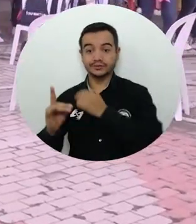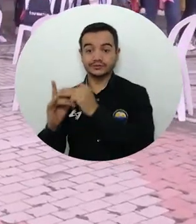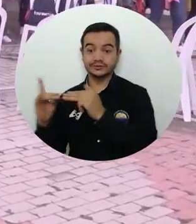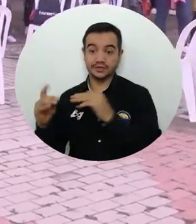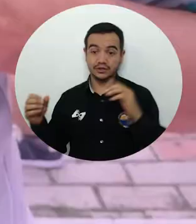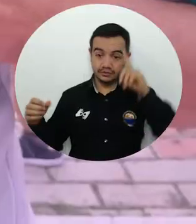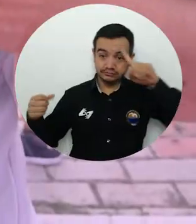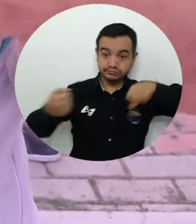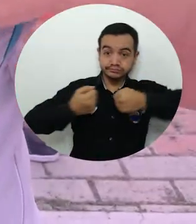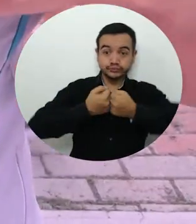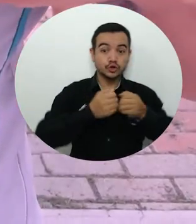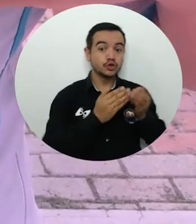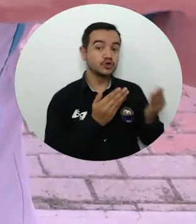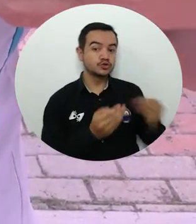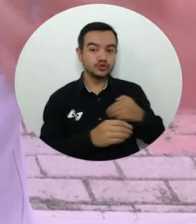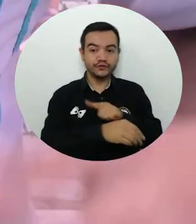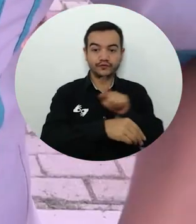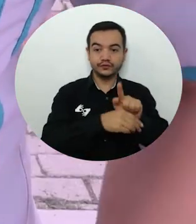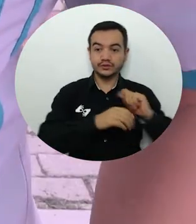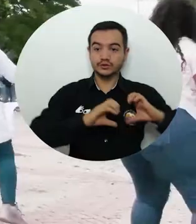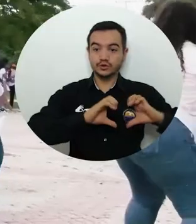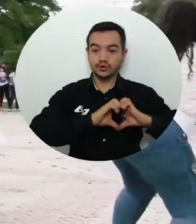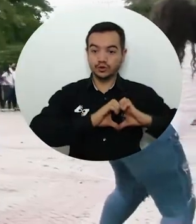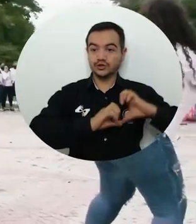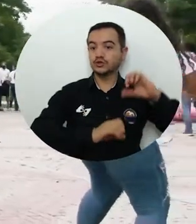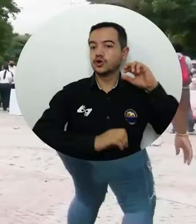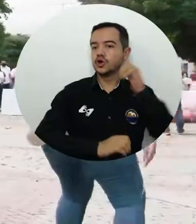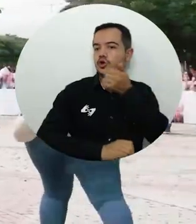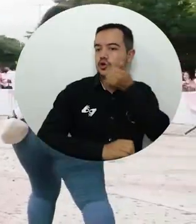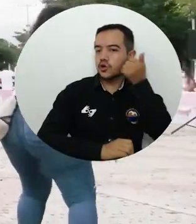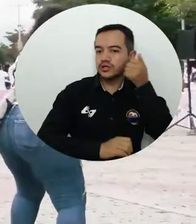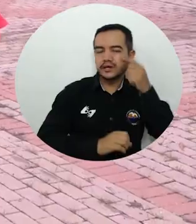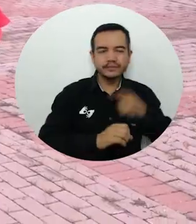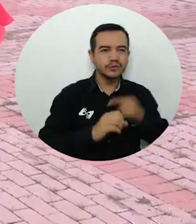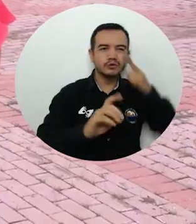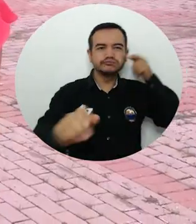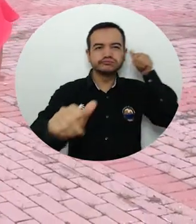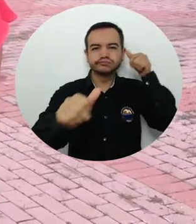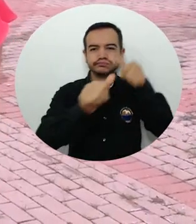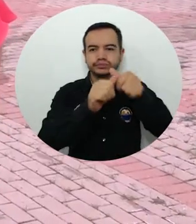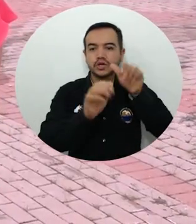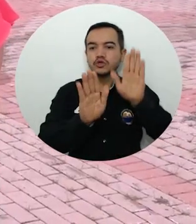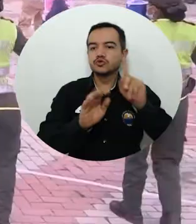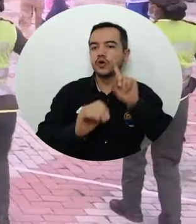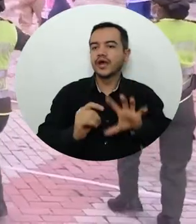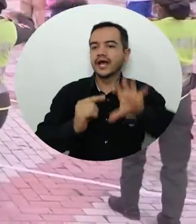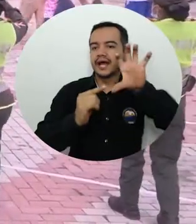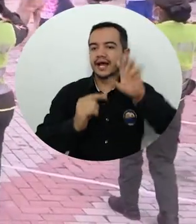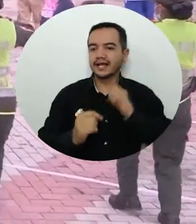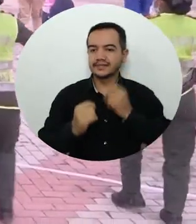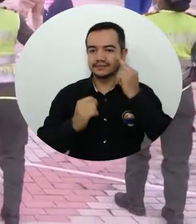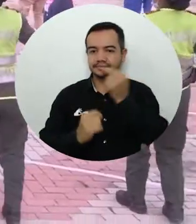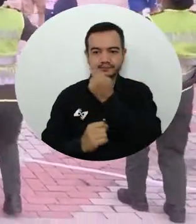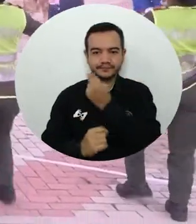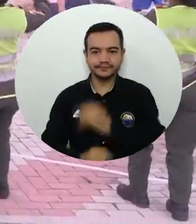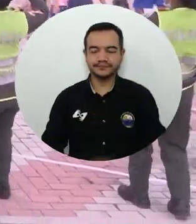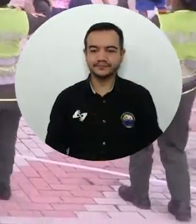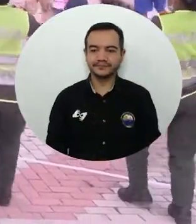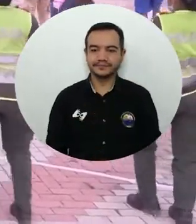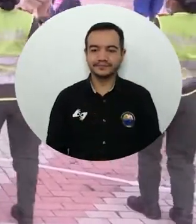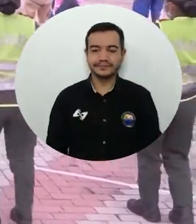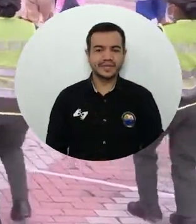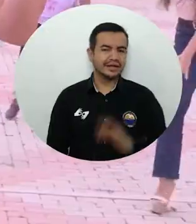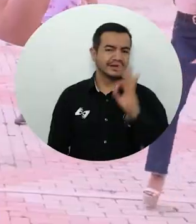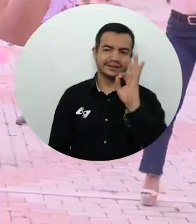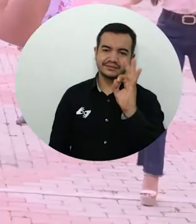Fundación Corazón Rosa conmemoraron el mes internacional de la lucha contra el cáncer de mama. Bueno, la Universidad del Magdalena siempre trabaja en conjunto con